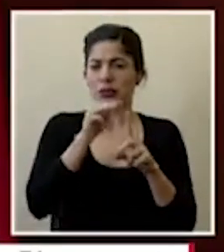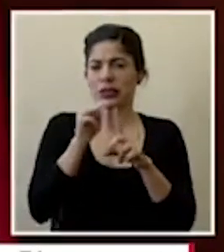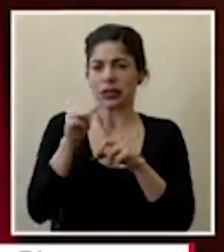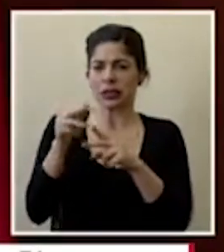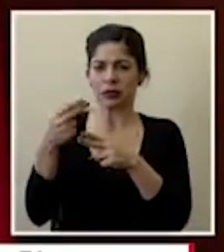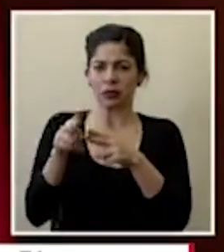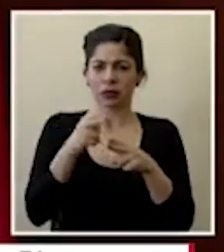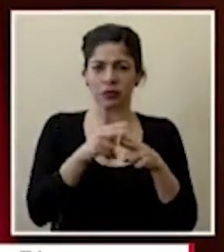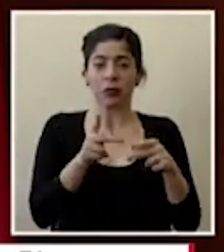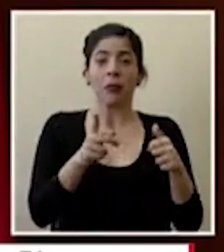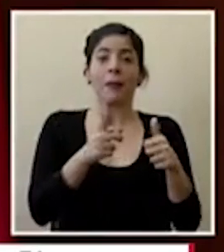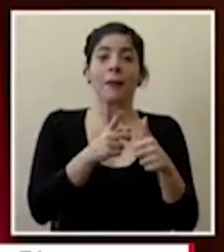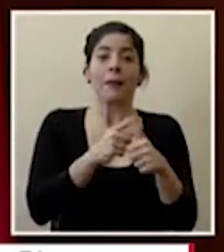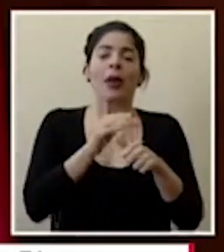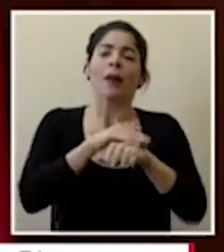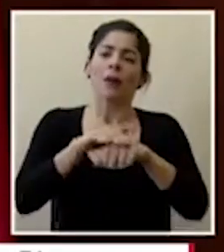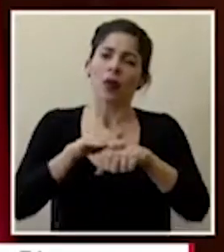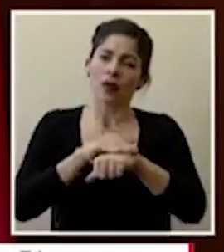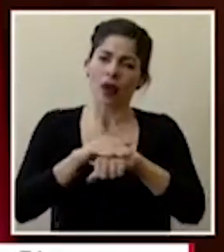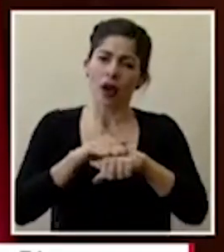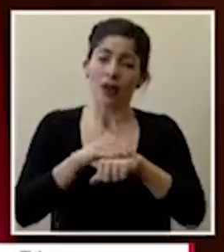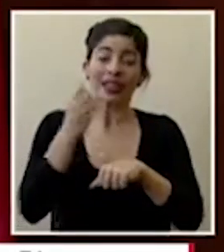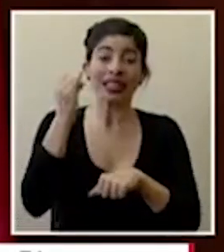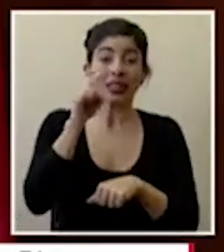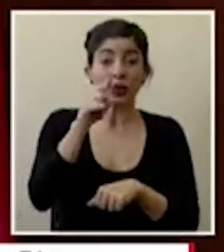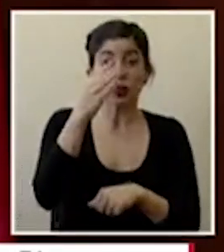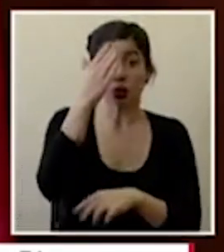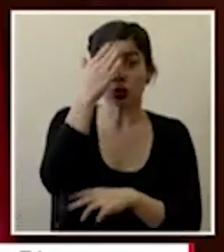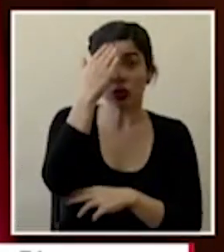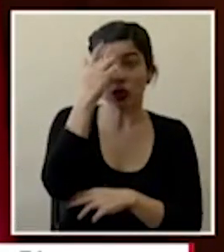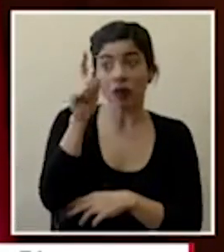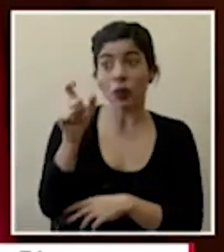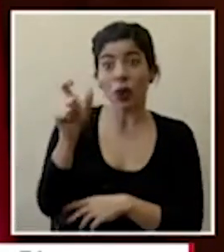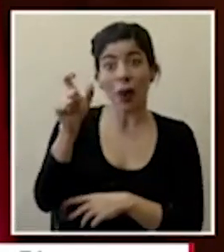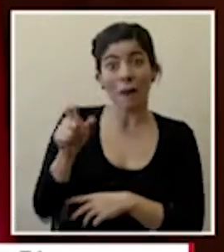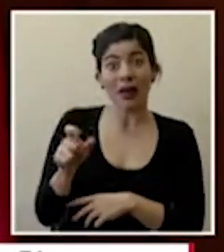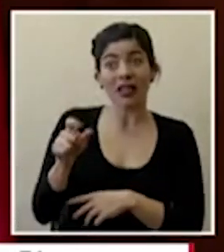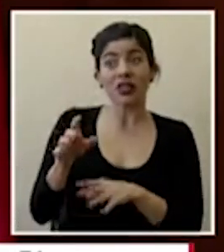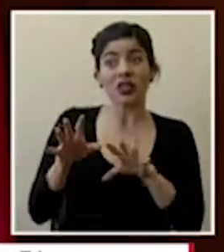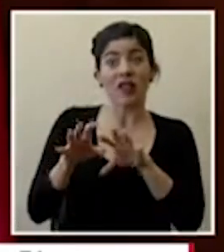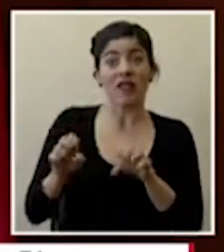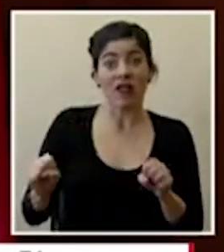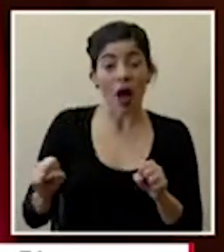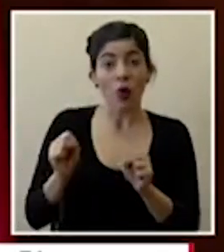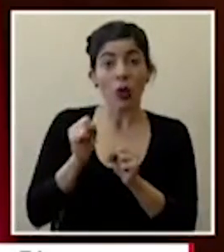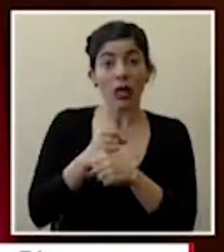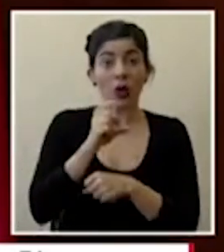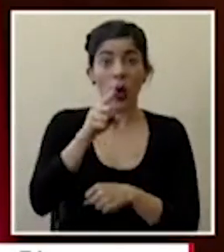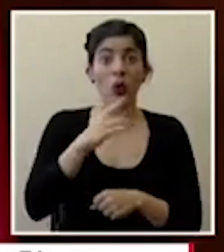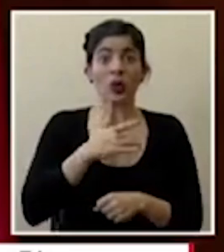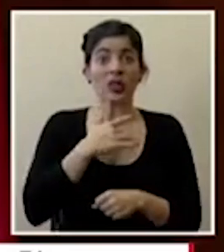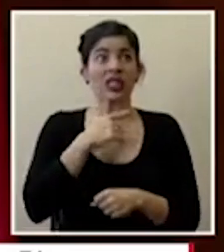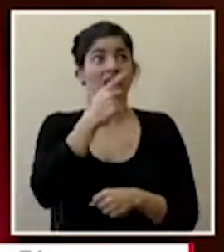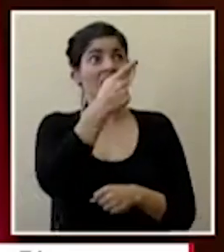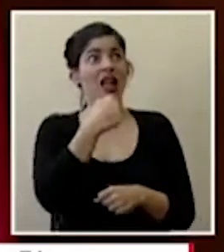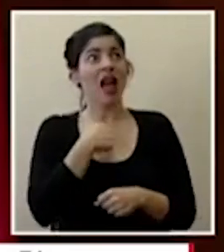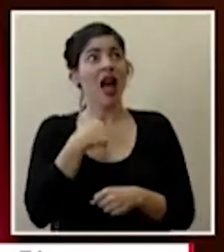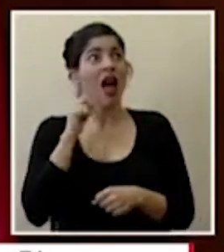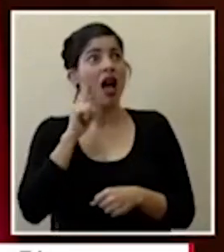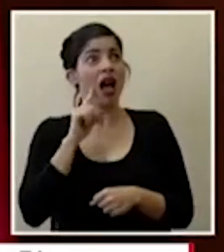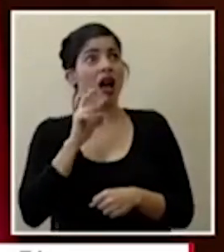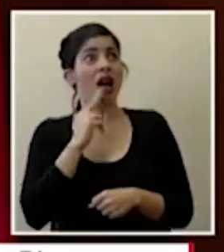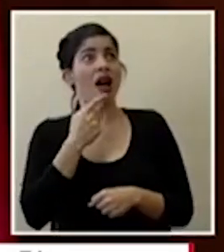muy breves el primero es por favor si saben de alguien que está haciendo estafa si se sienten que ustedes están siendo engañados por internet